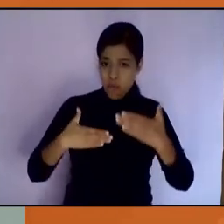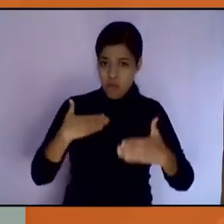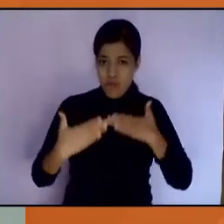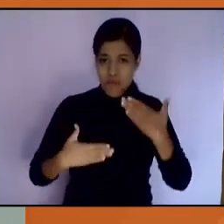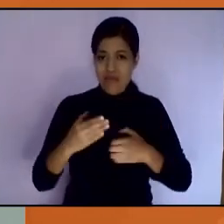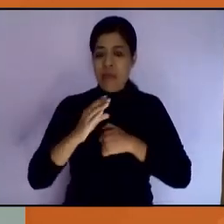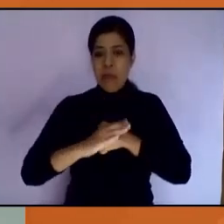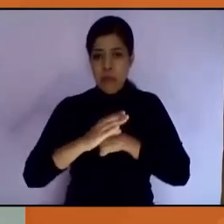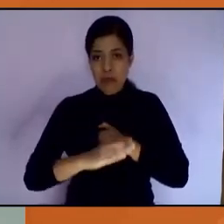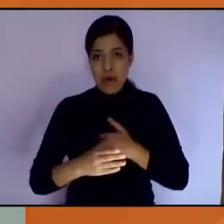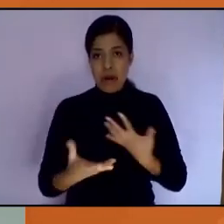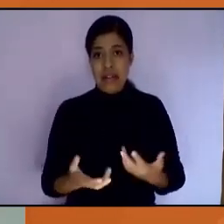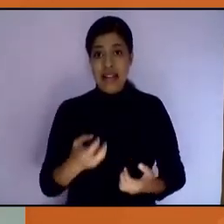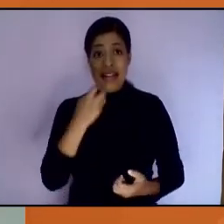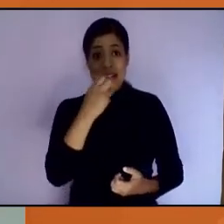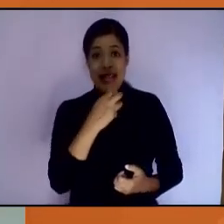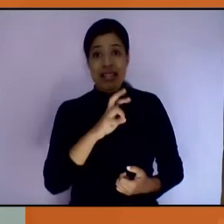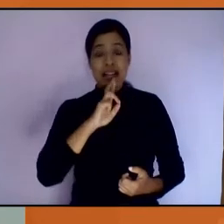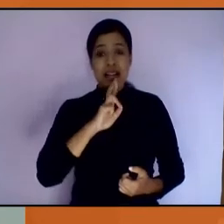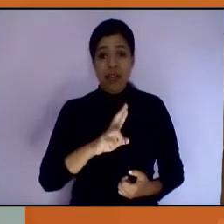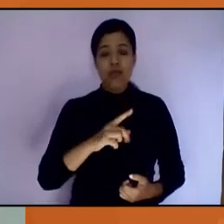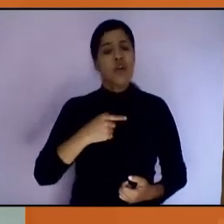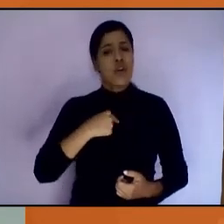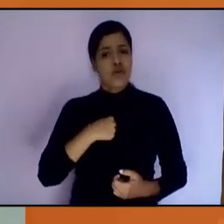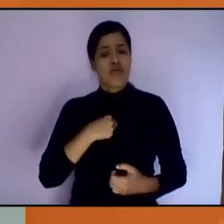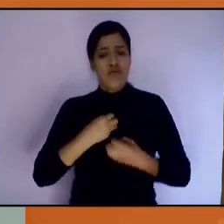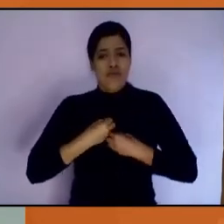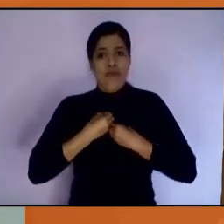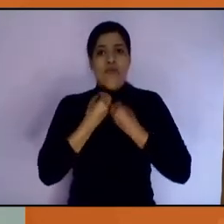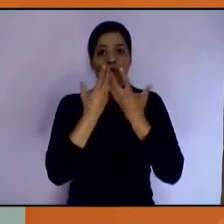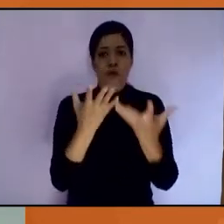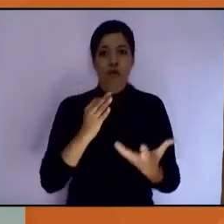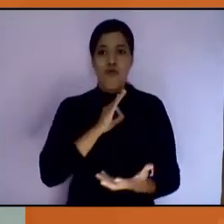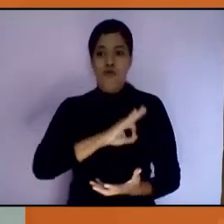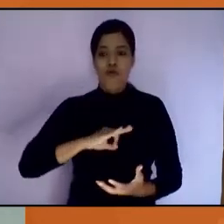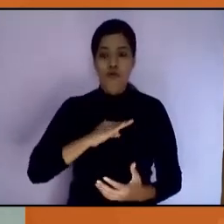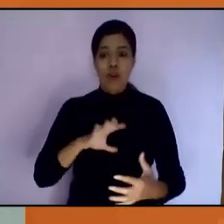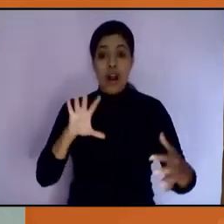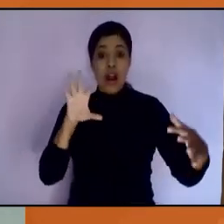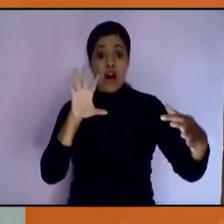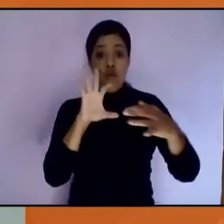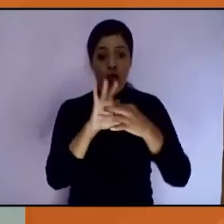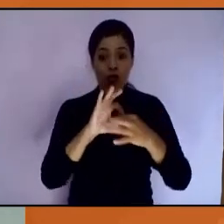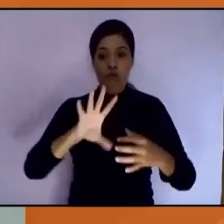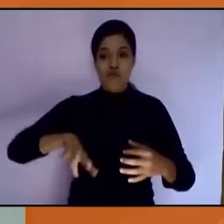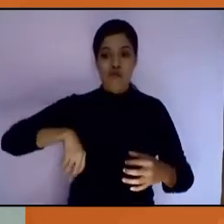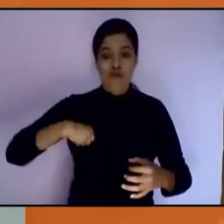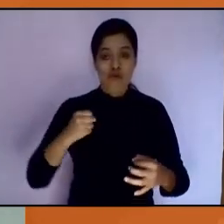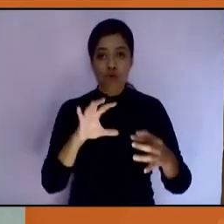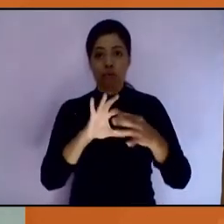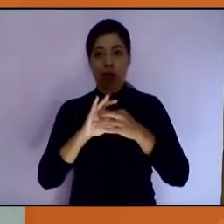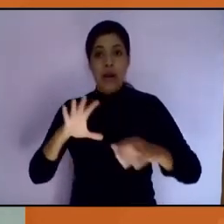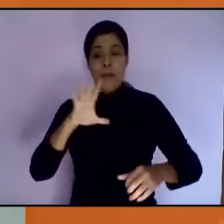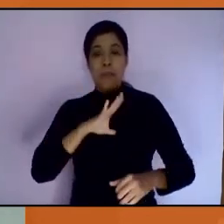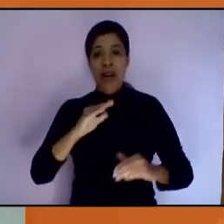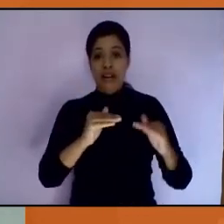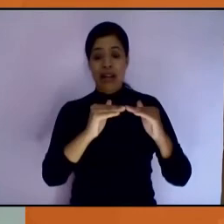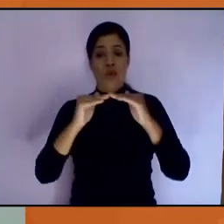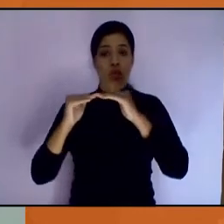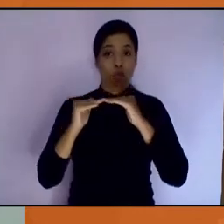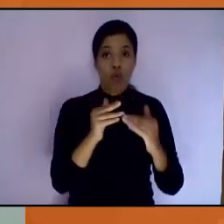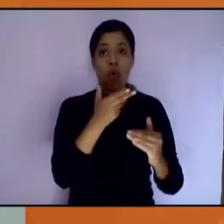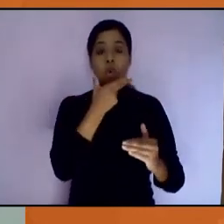y les reitero mi felicitación, de la suma de esfuerzos para asegurar la igualdad de